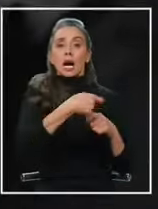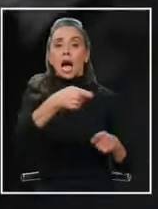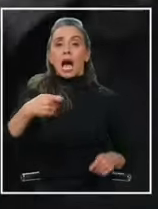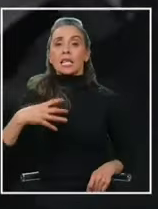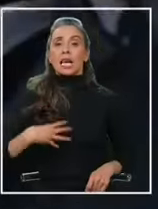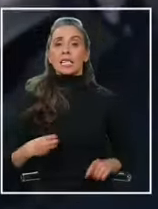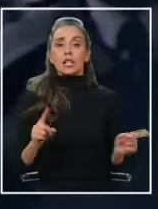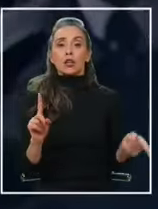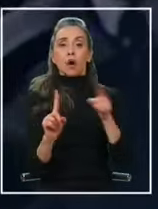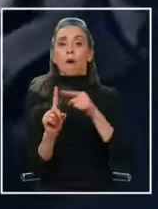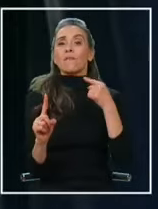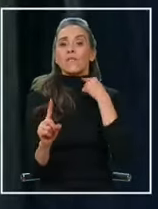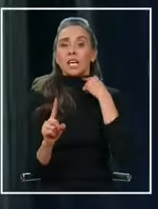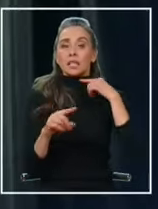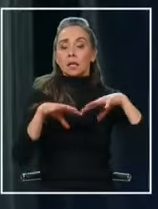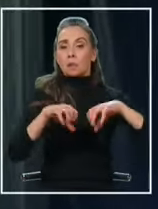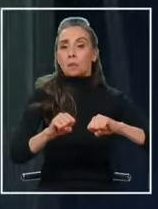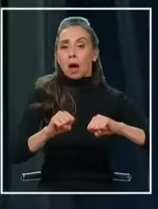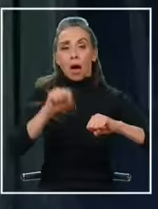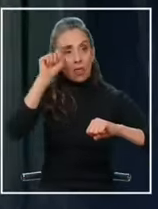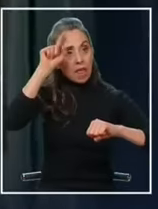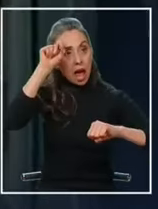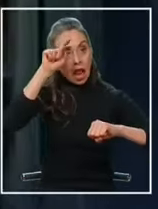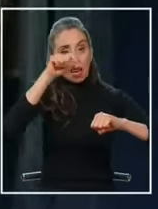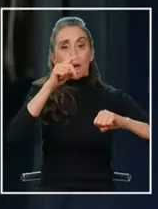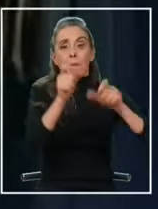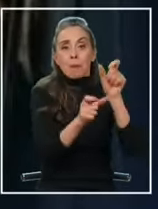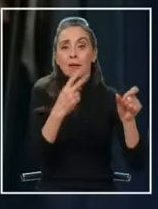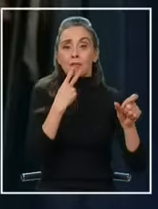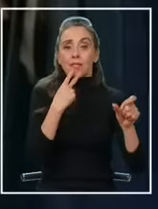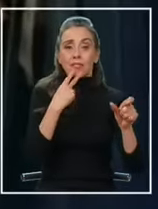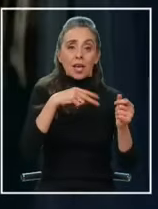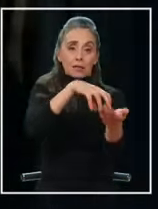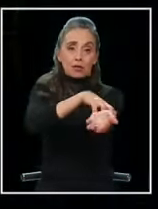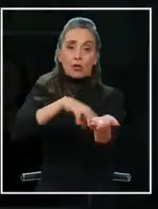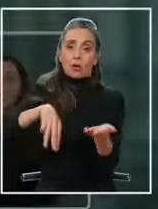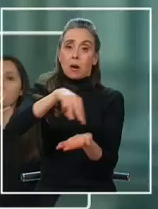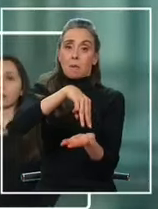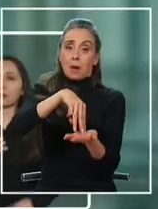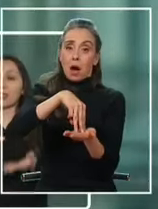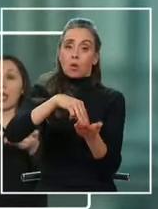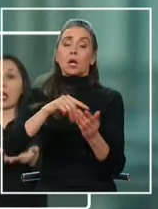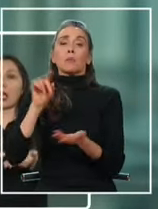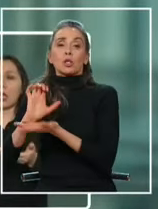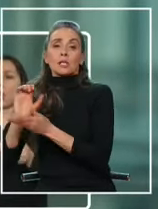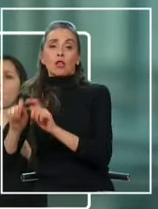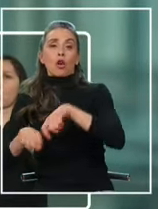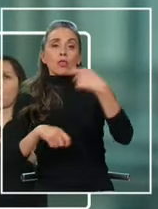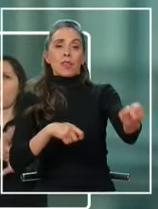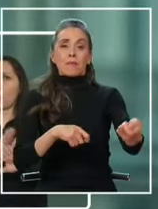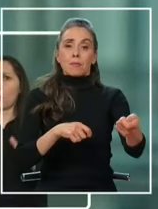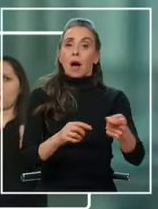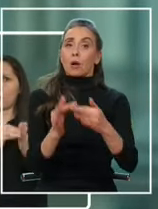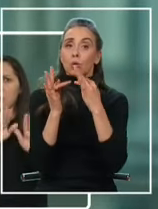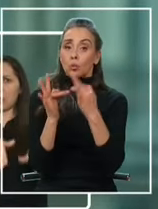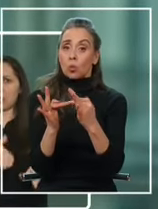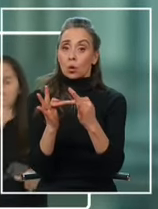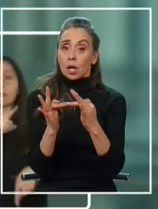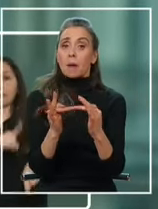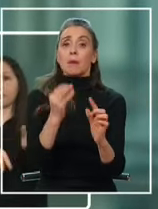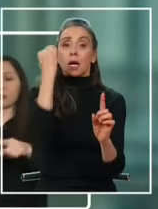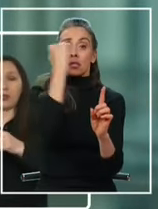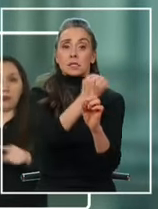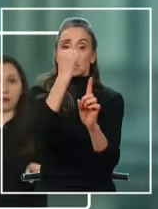de los victimarios del asentamiento de colonos alemanes en la región del Maule. Acá nunca más se pueden cometer los crímenes que allí se